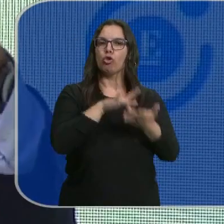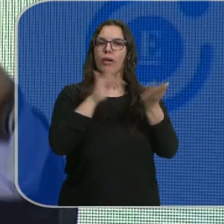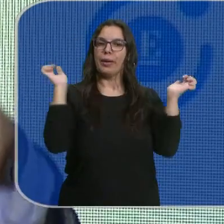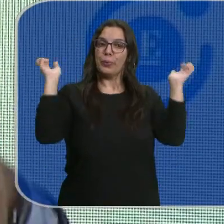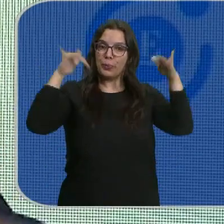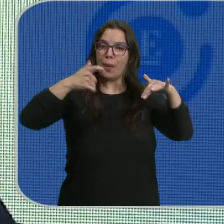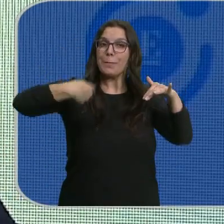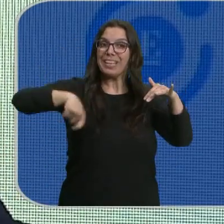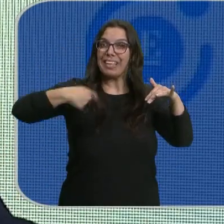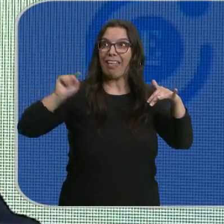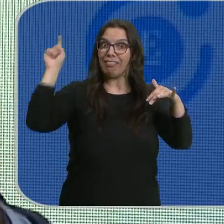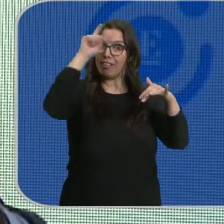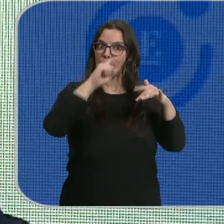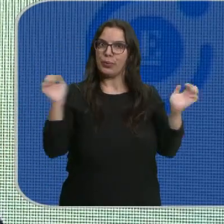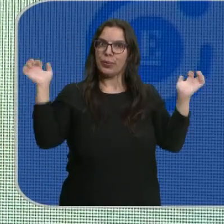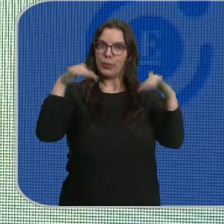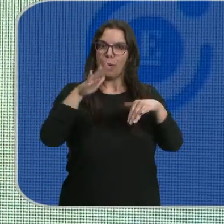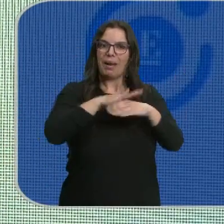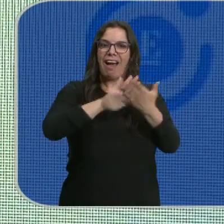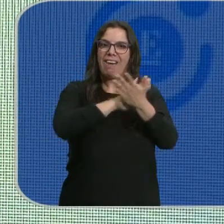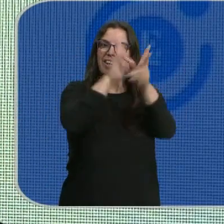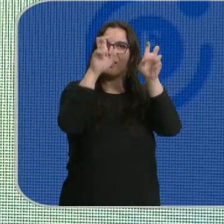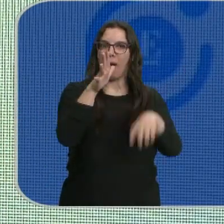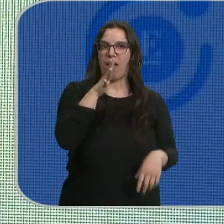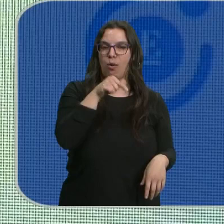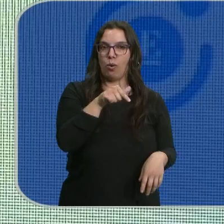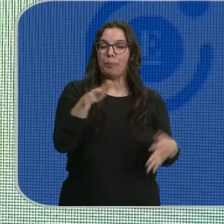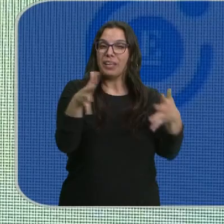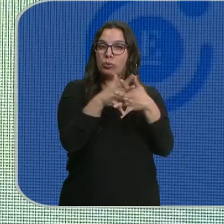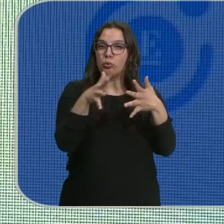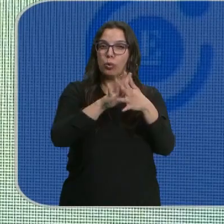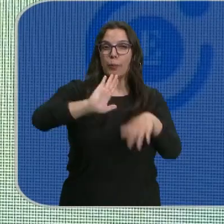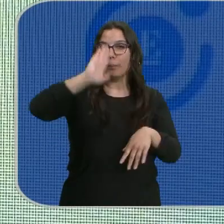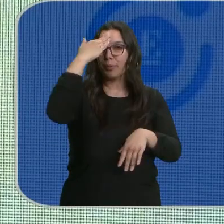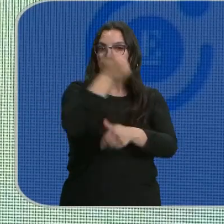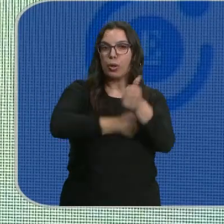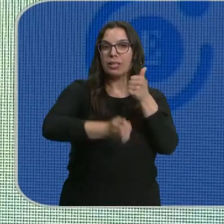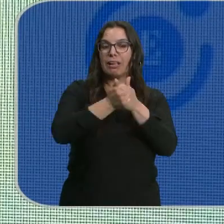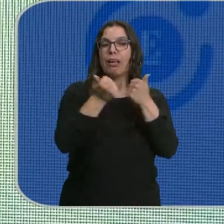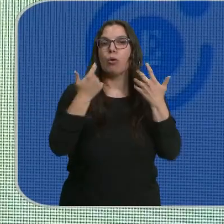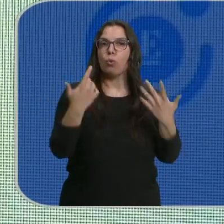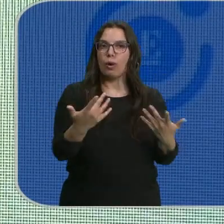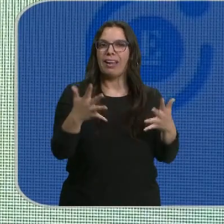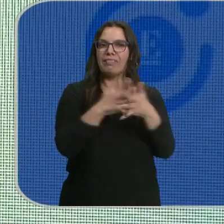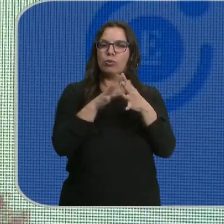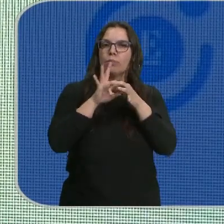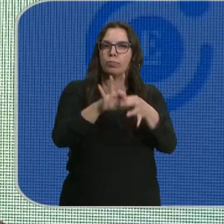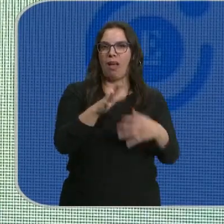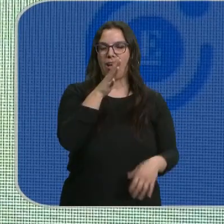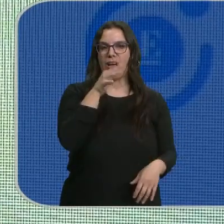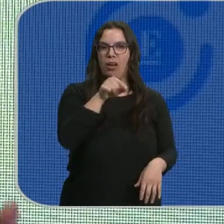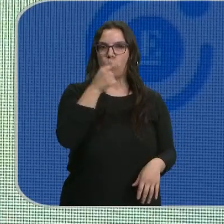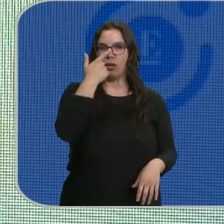conferencia de presidentes para el agua. La infraestructura prioritaria en España en este momento son las infraestructuras